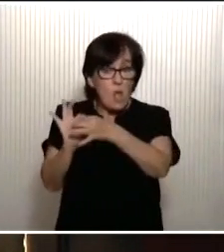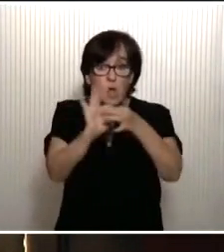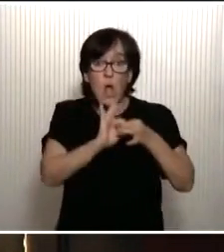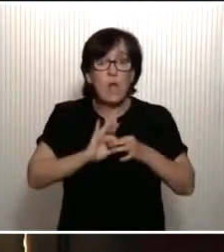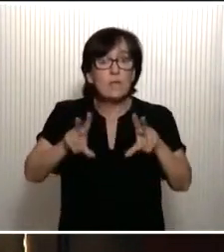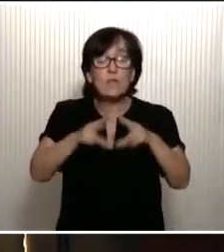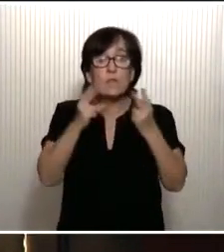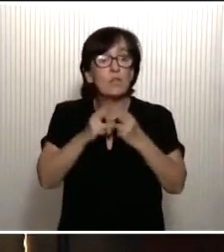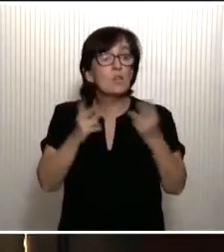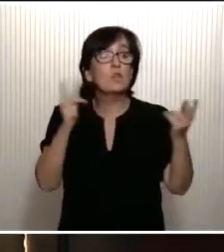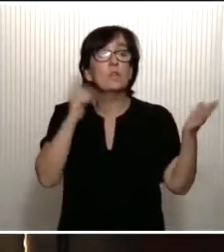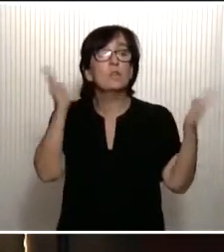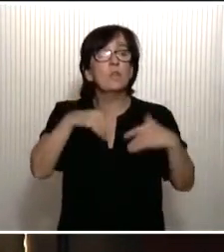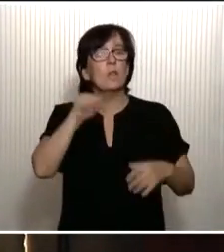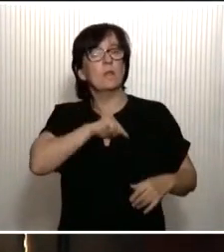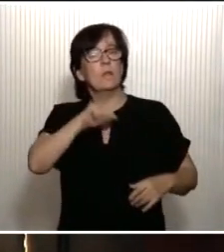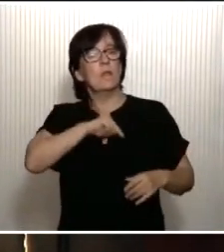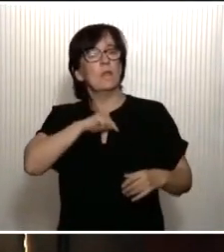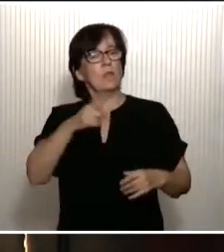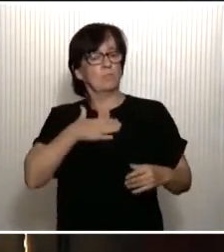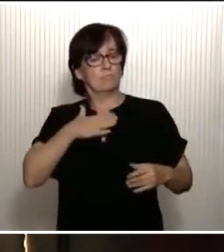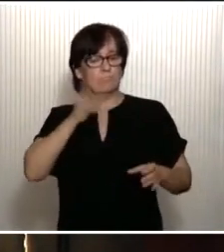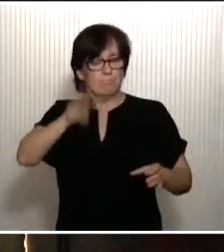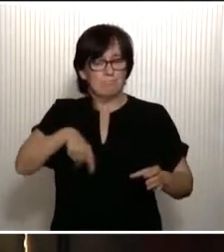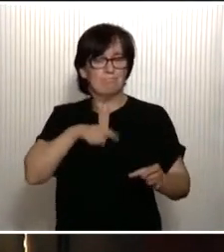no hay sentimiento de comunidad.